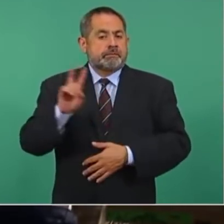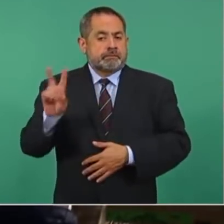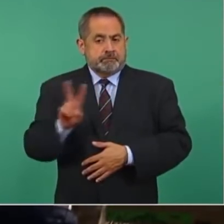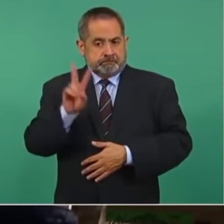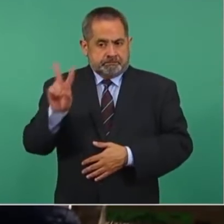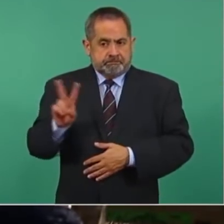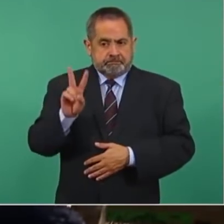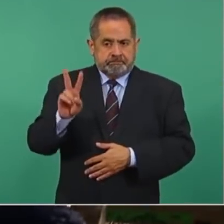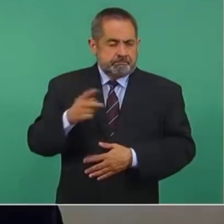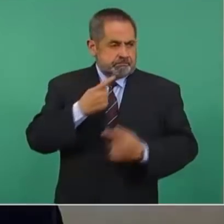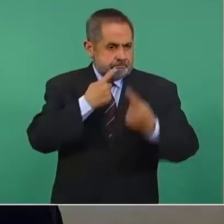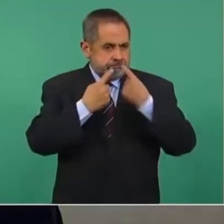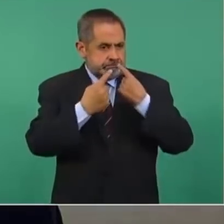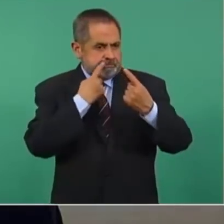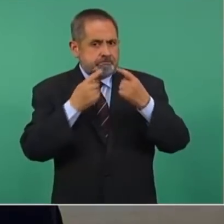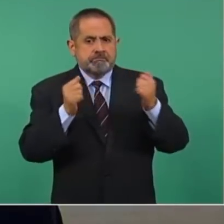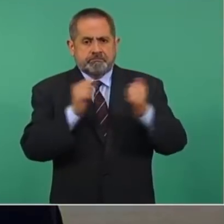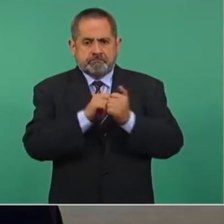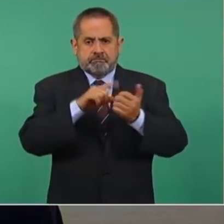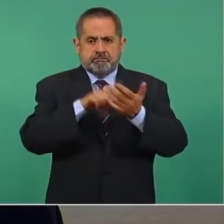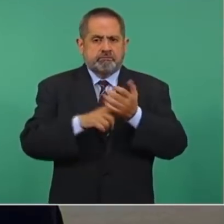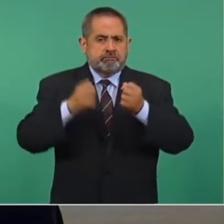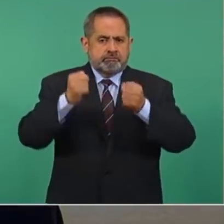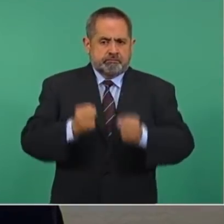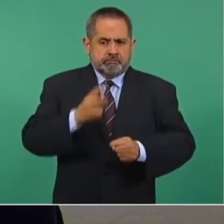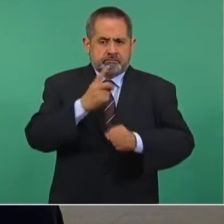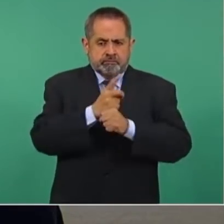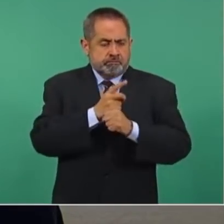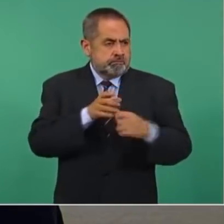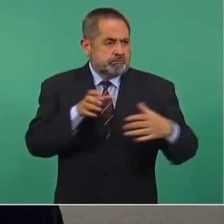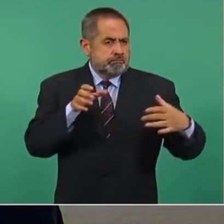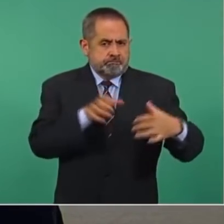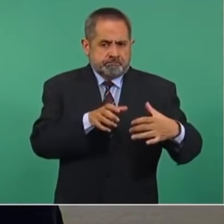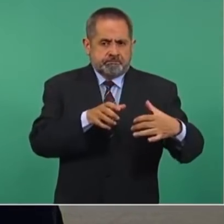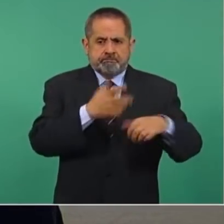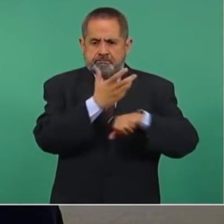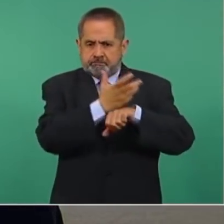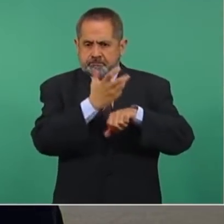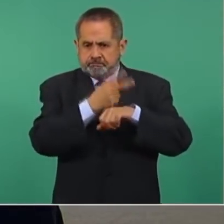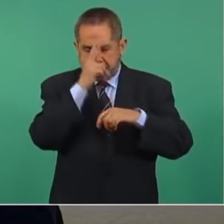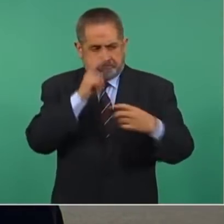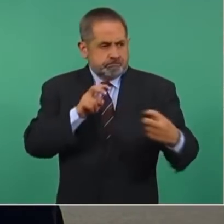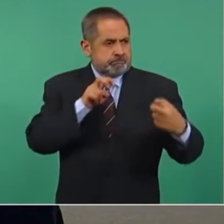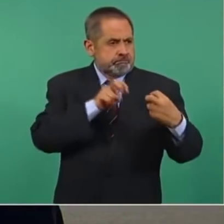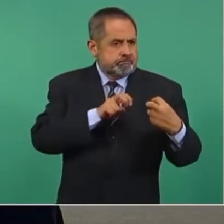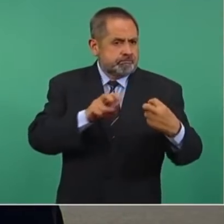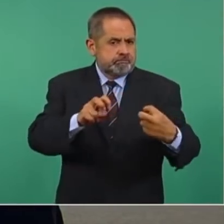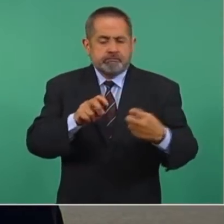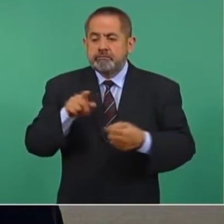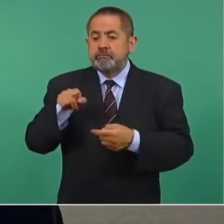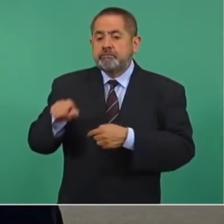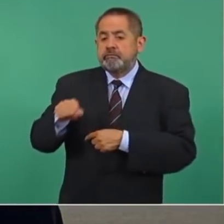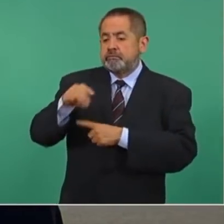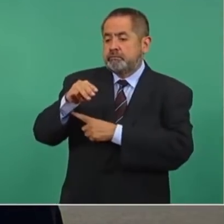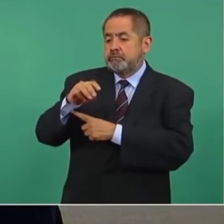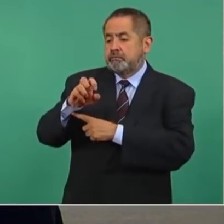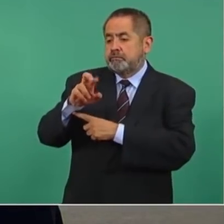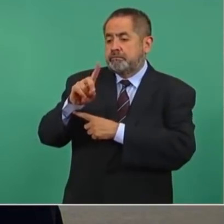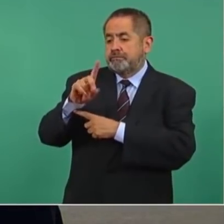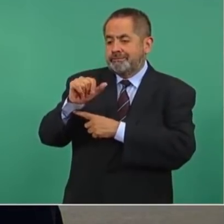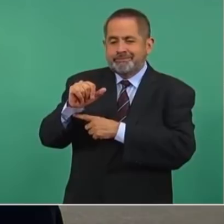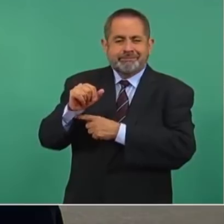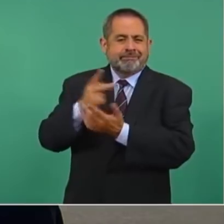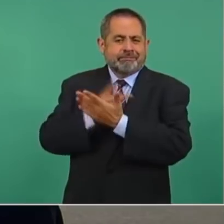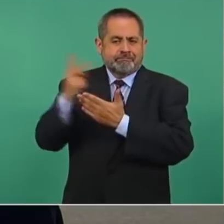tuvimos el diálogo de alto nivel de seguridad, en donde se sustituye ya la iniciativa Mérida por el